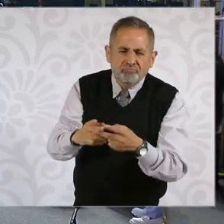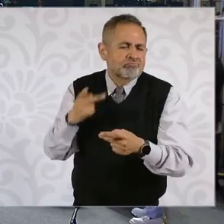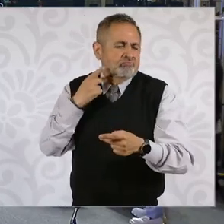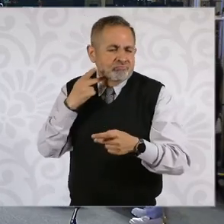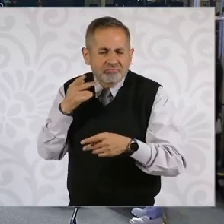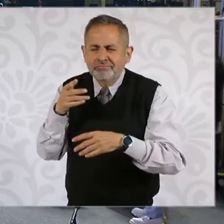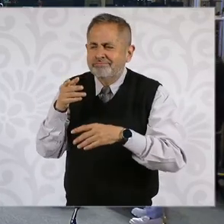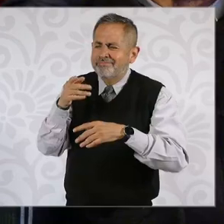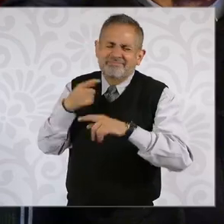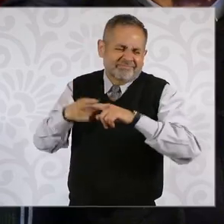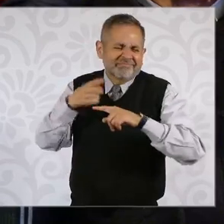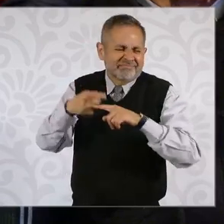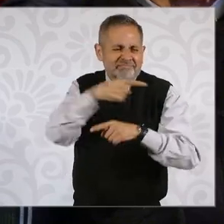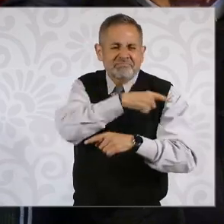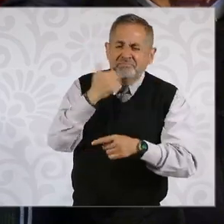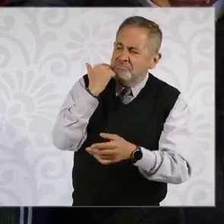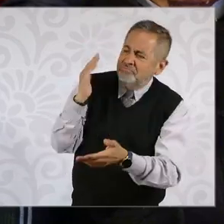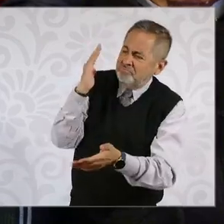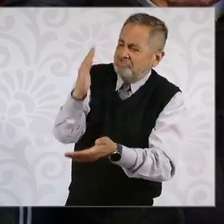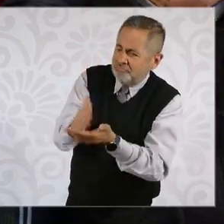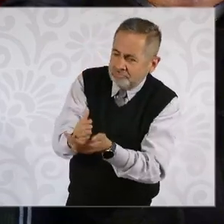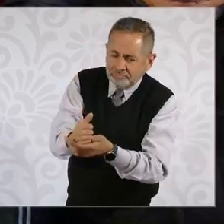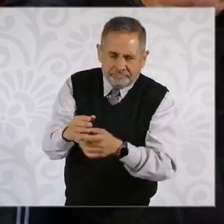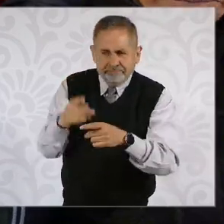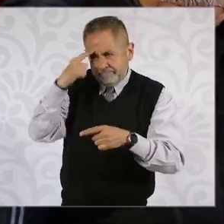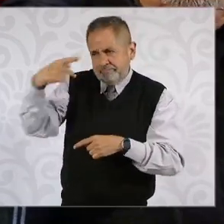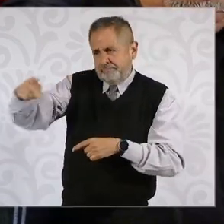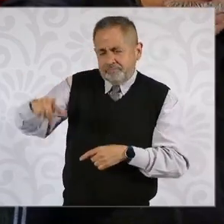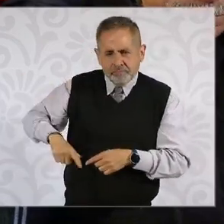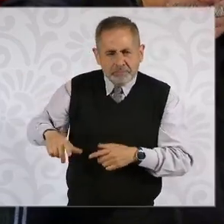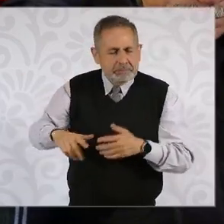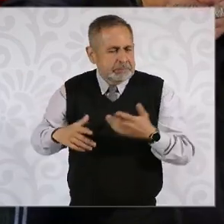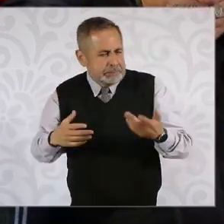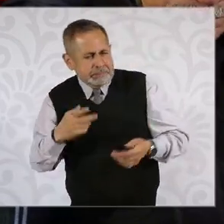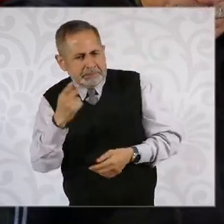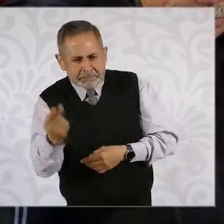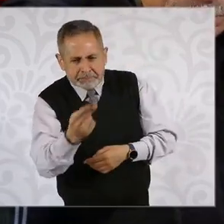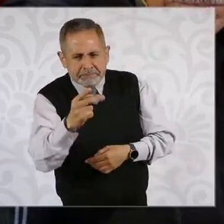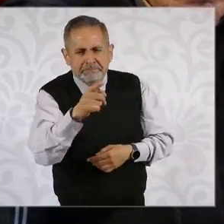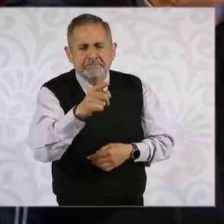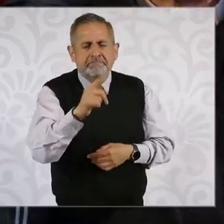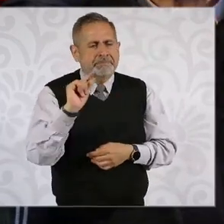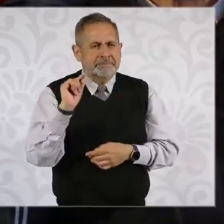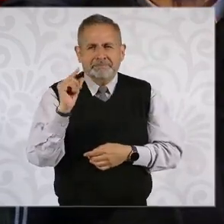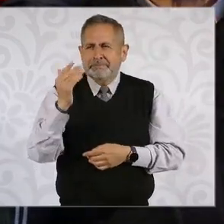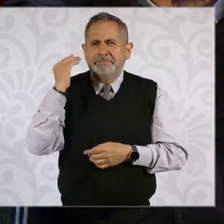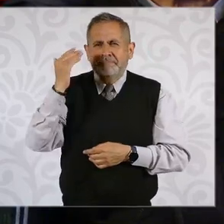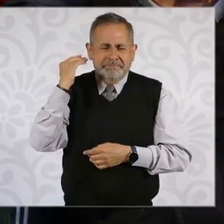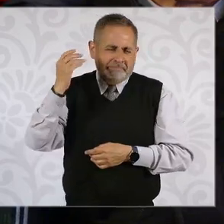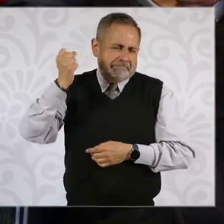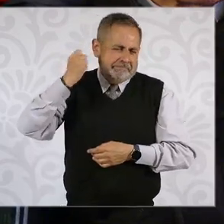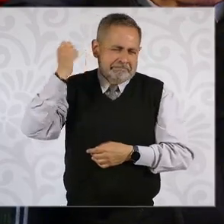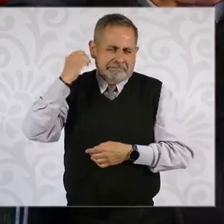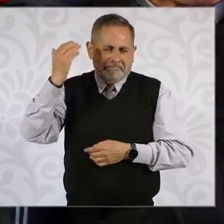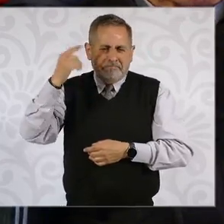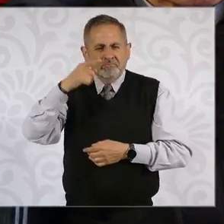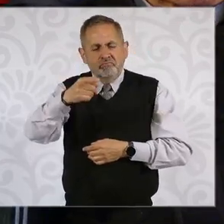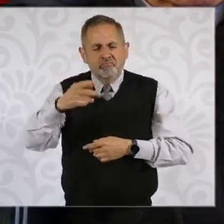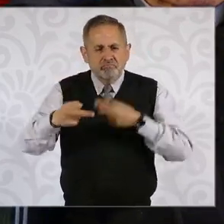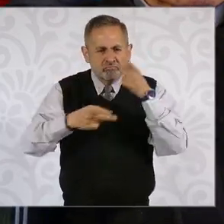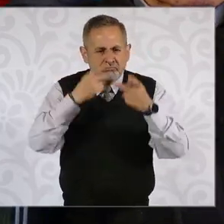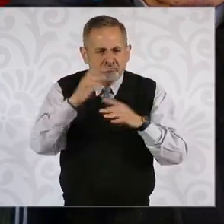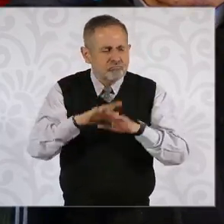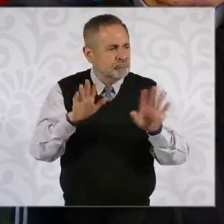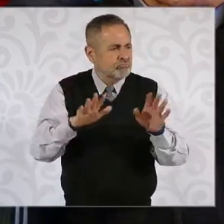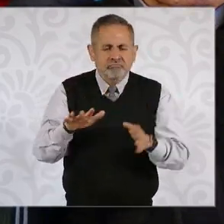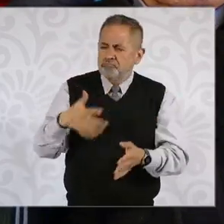leyes y otras acciones o proyectos de infraestructura de su administración. Usted hace días, hace varias conferencias expresaba su respaldo